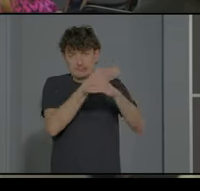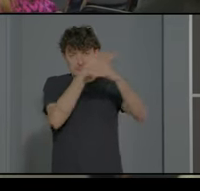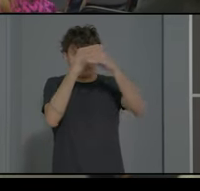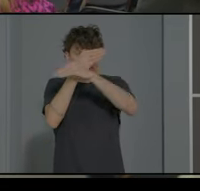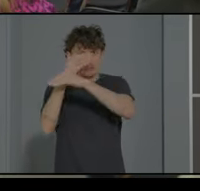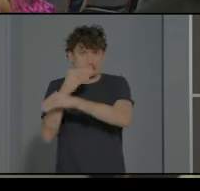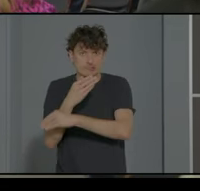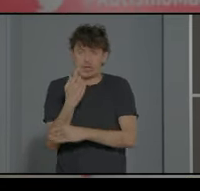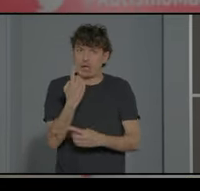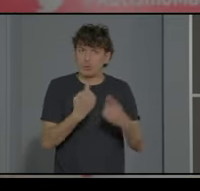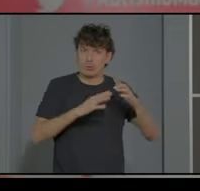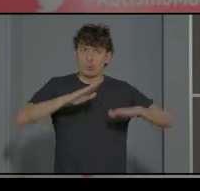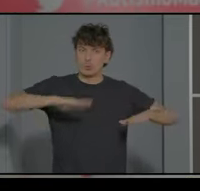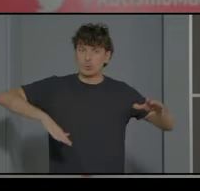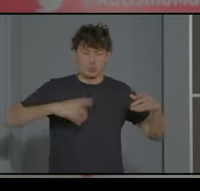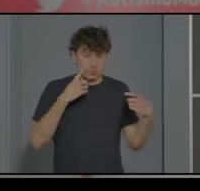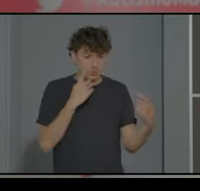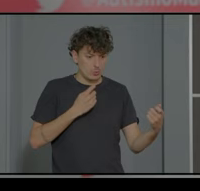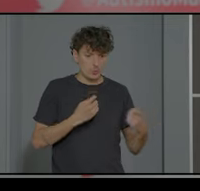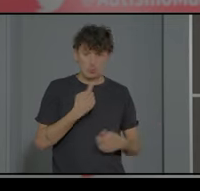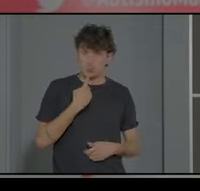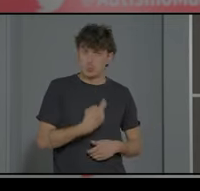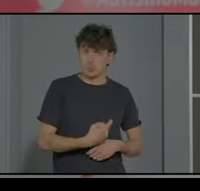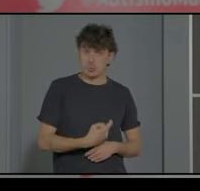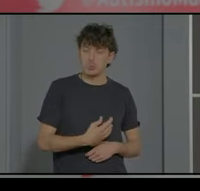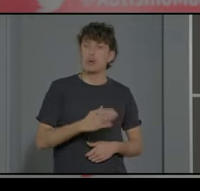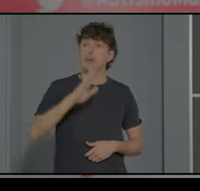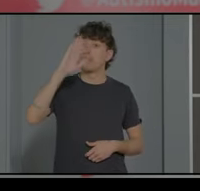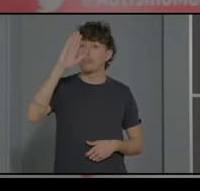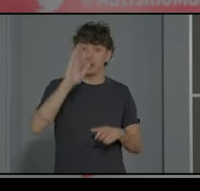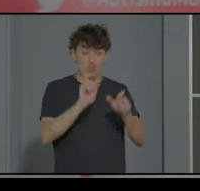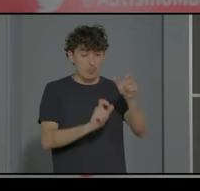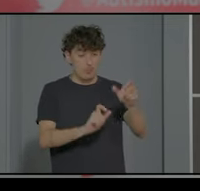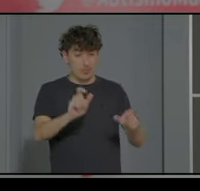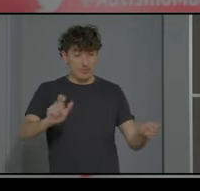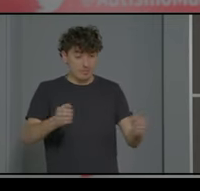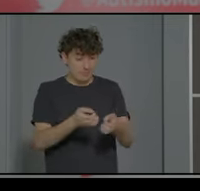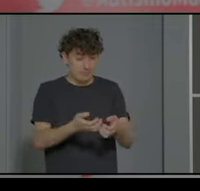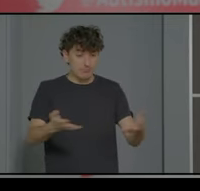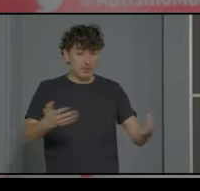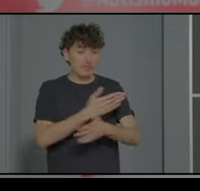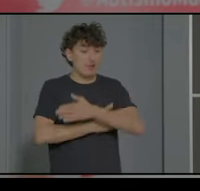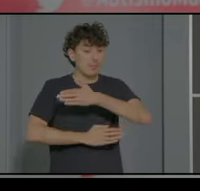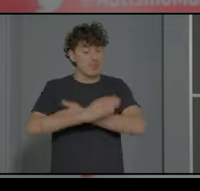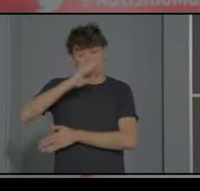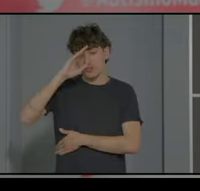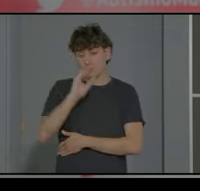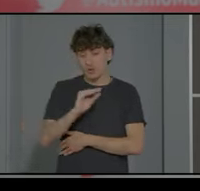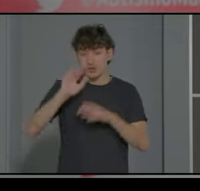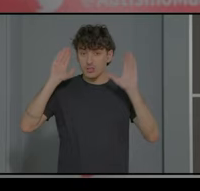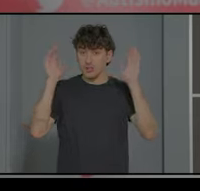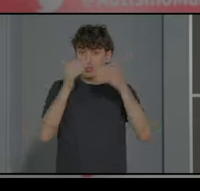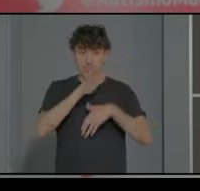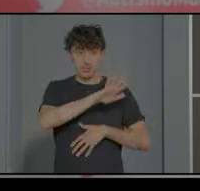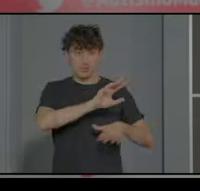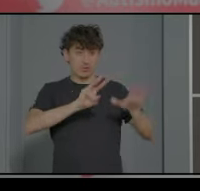difícilmente controlables pero sabemos que la horquilla de población con discapacidad intelectual y TEA está entre el 38 y el 50%